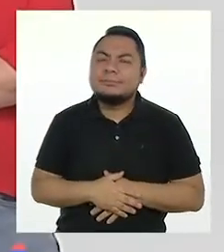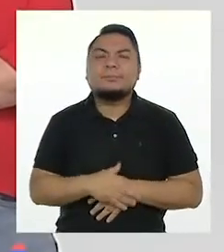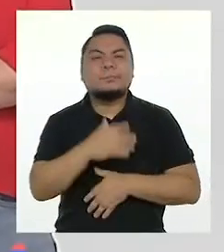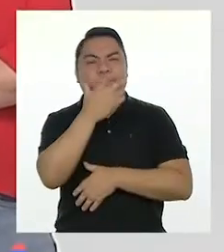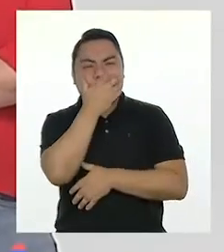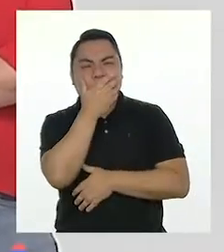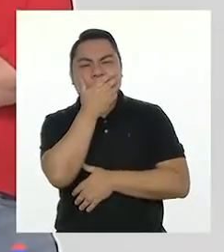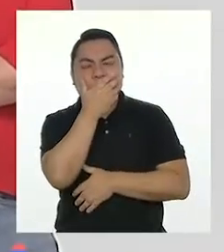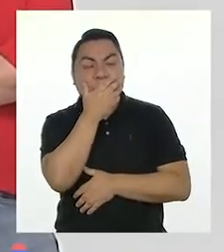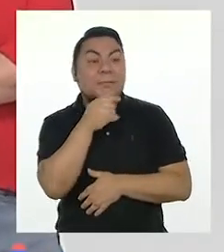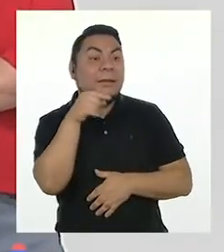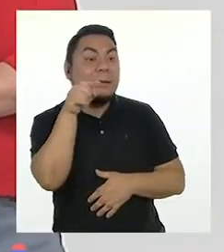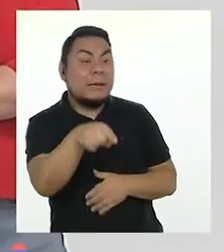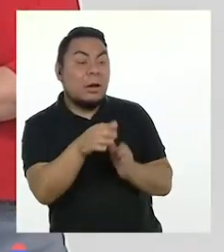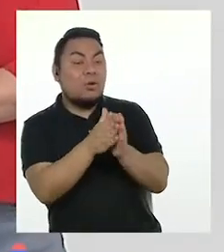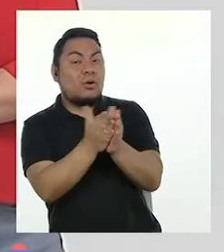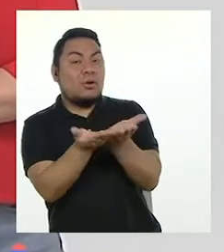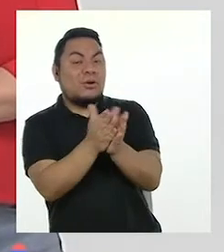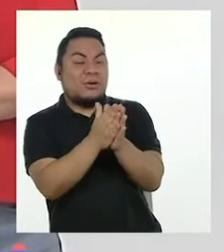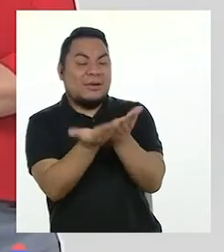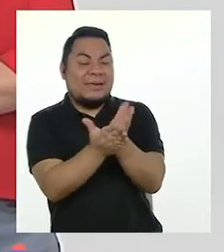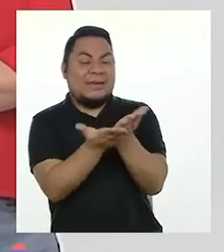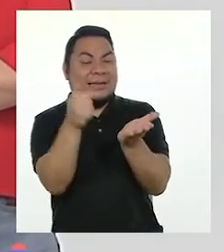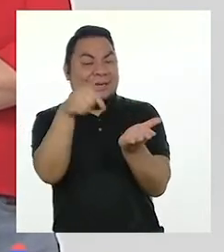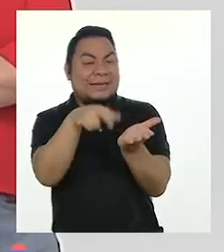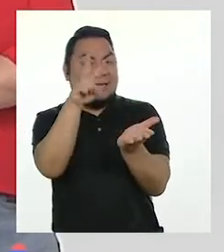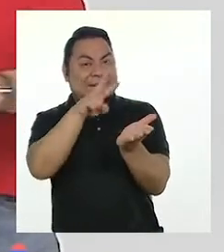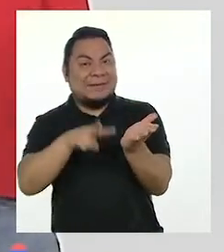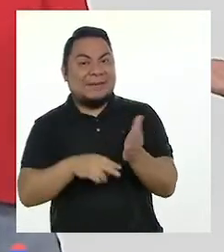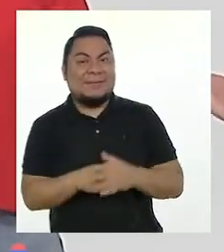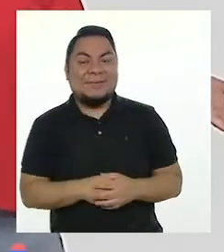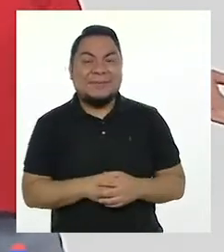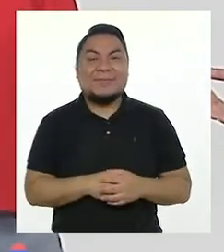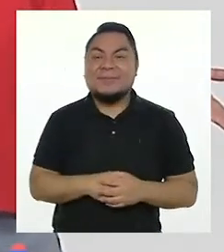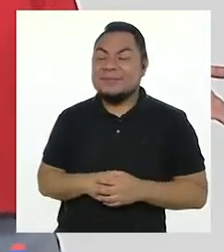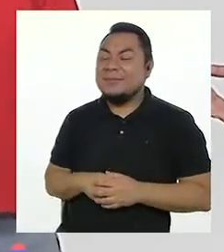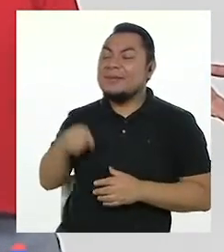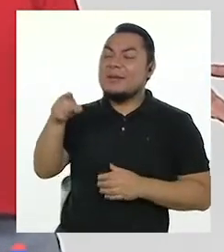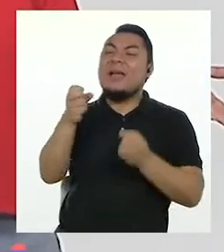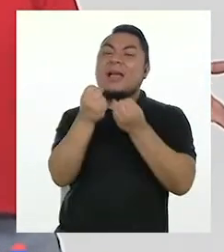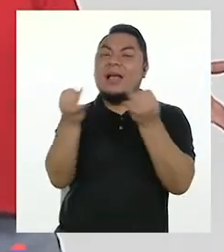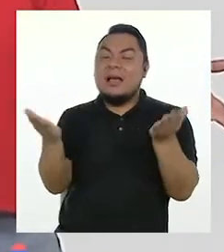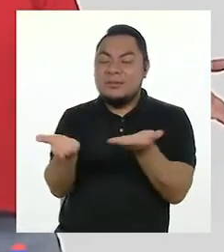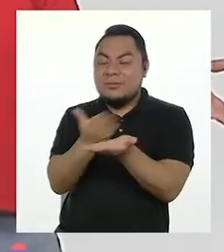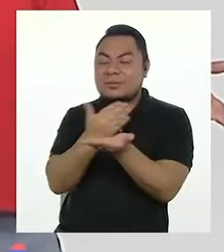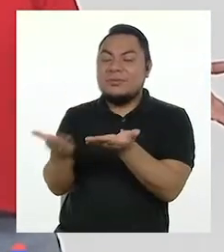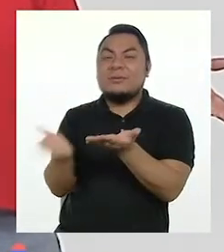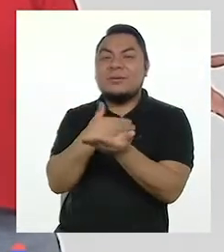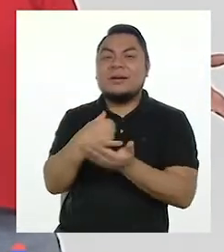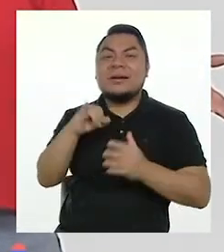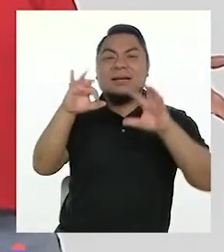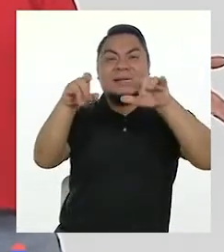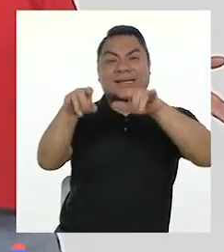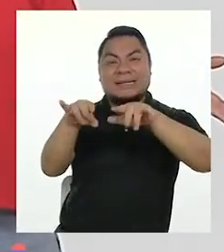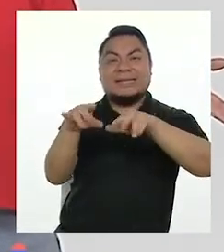En los libros. En algunas páginas de internet.